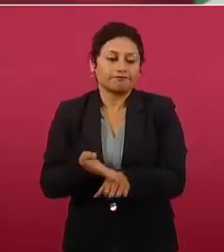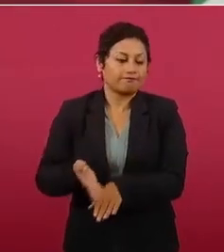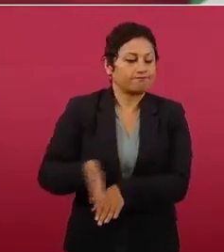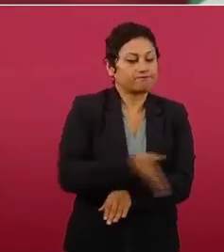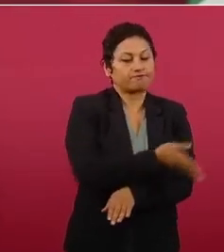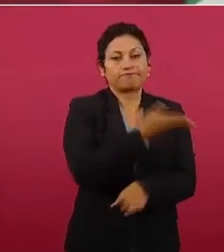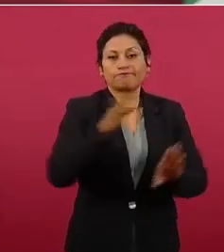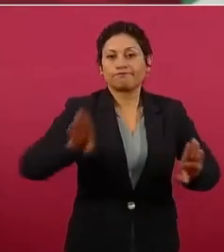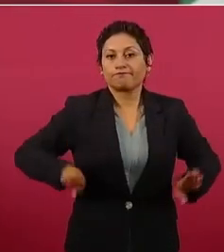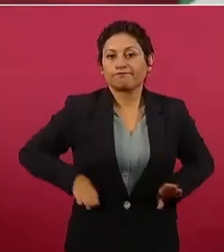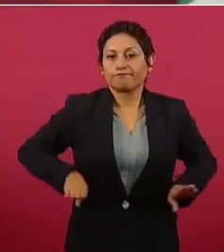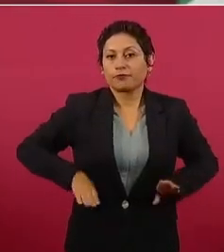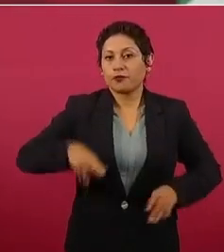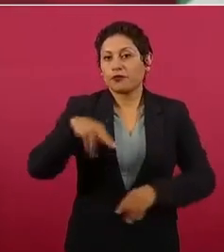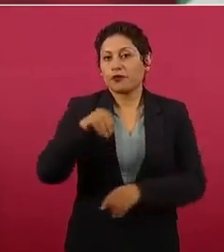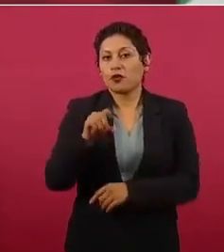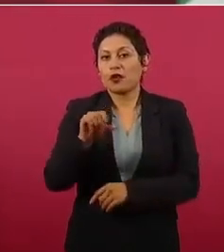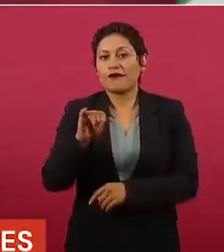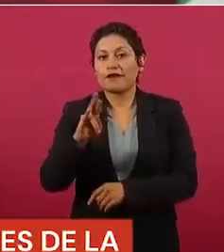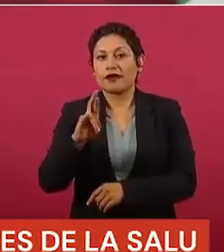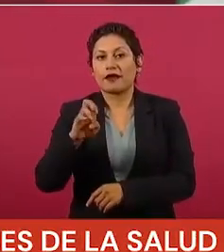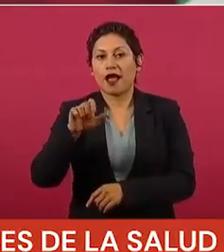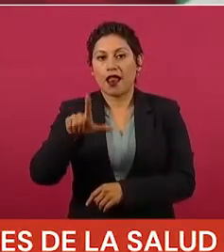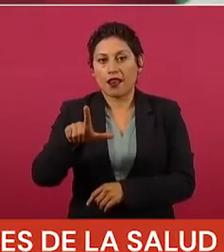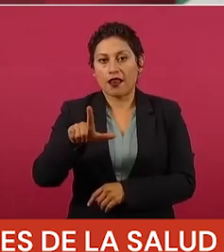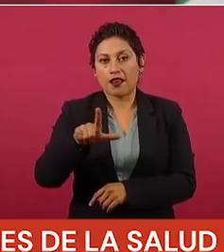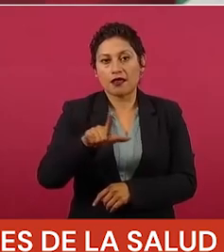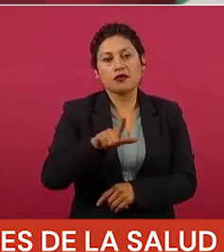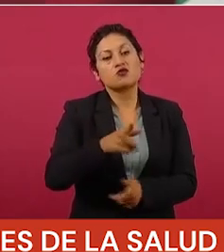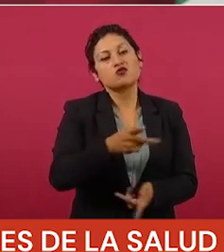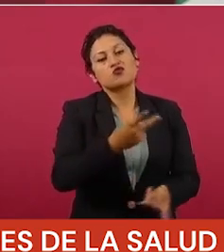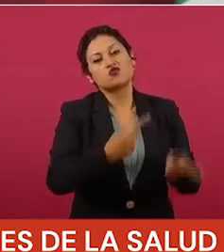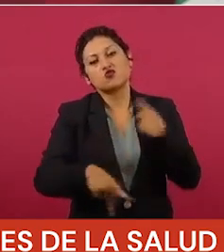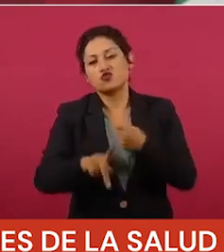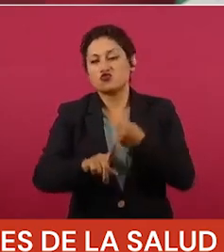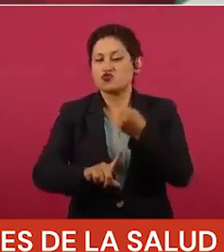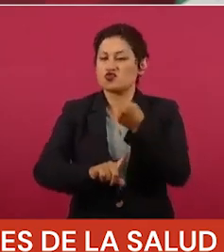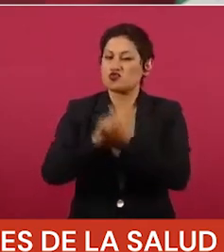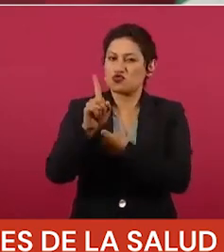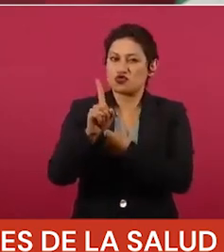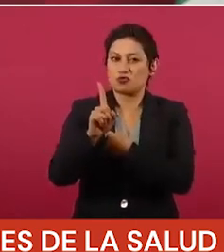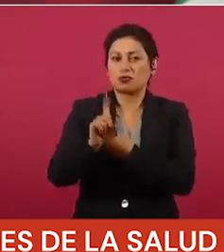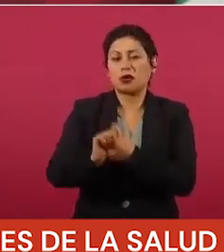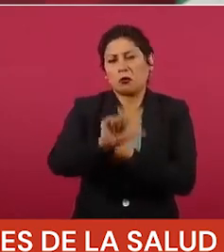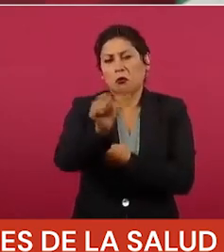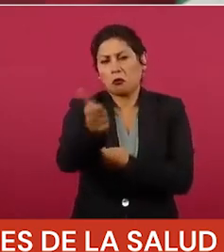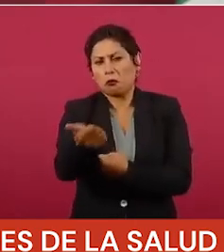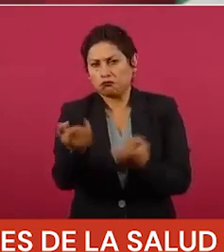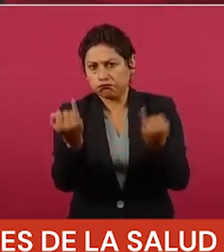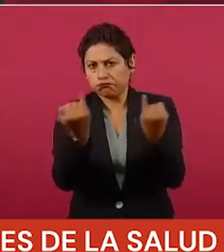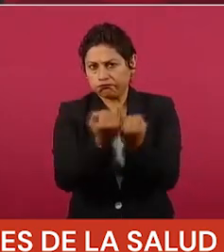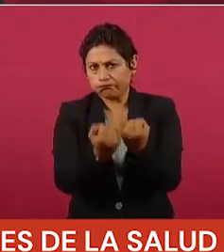neoliberal entre otras cosas y eso es lo que tenemos que debatir